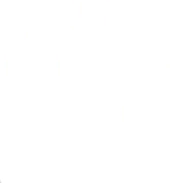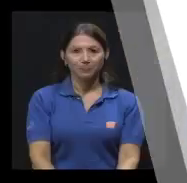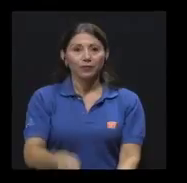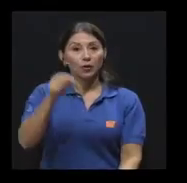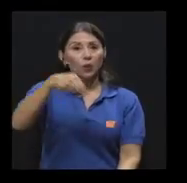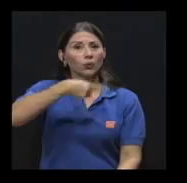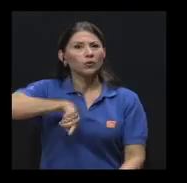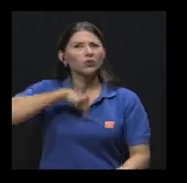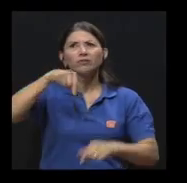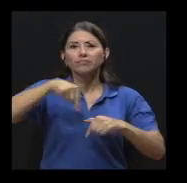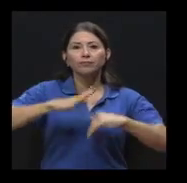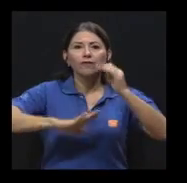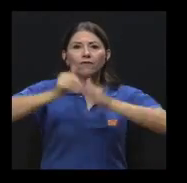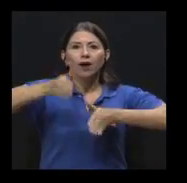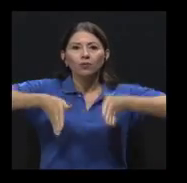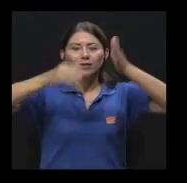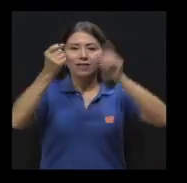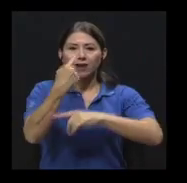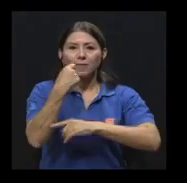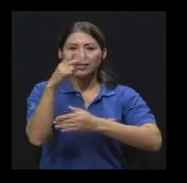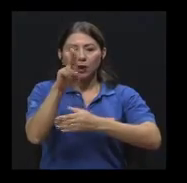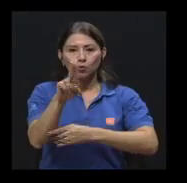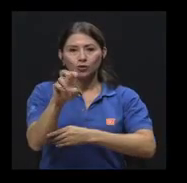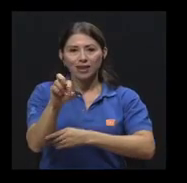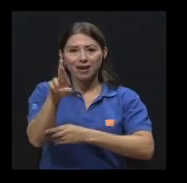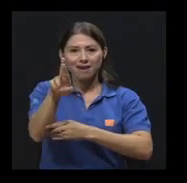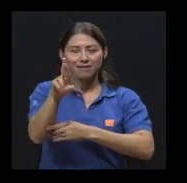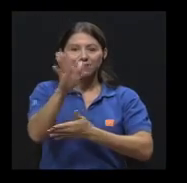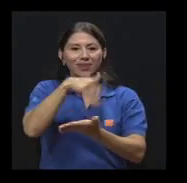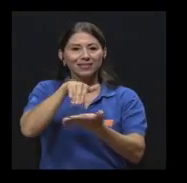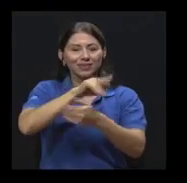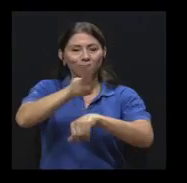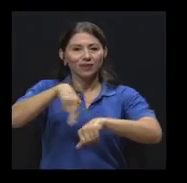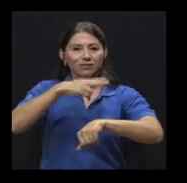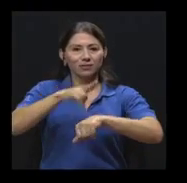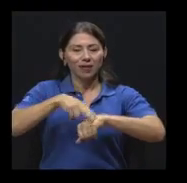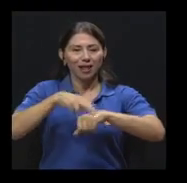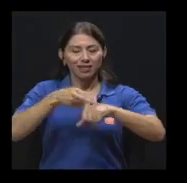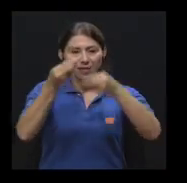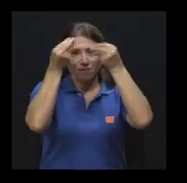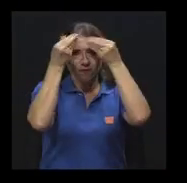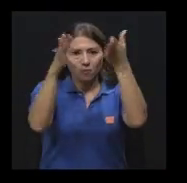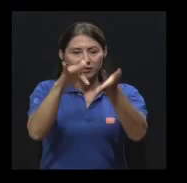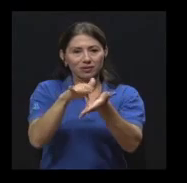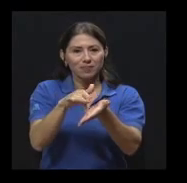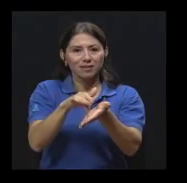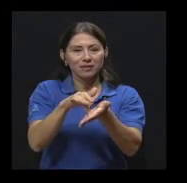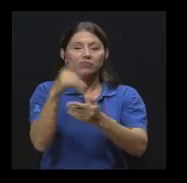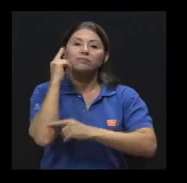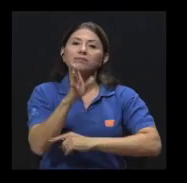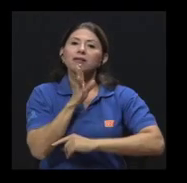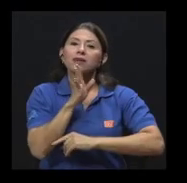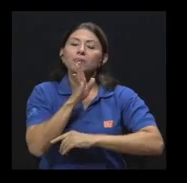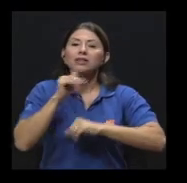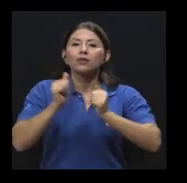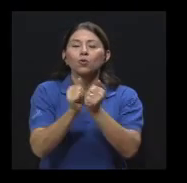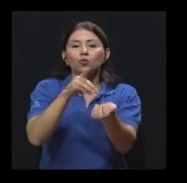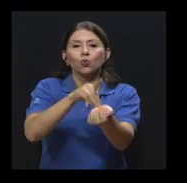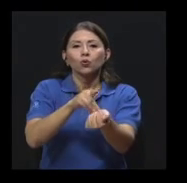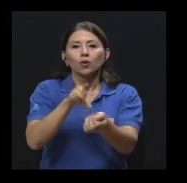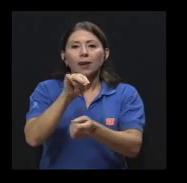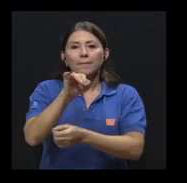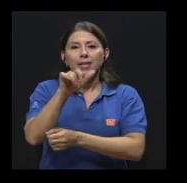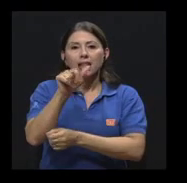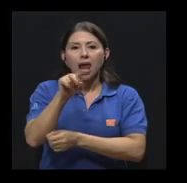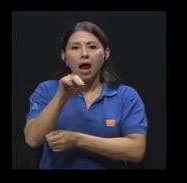Hoy nos encontramos en la Facultad de Farmacia de la UCR, en el Centro Nacional de Información de Medicamentos, para conversar